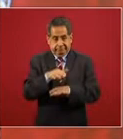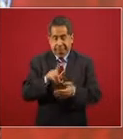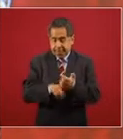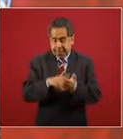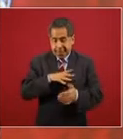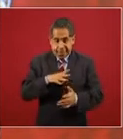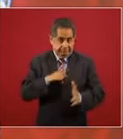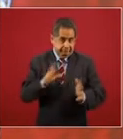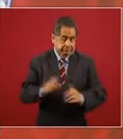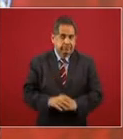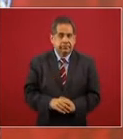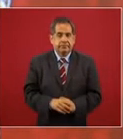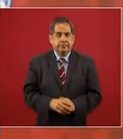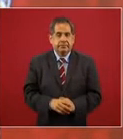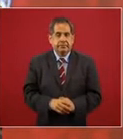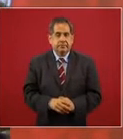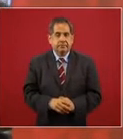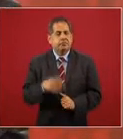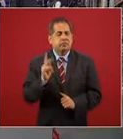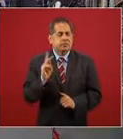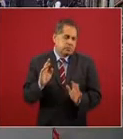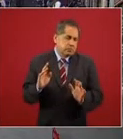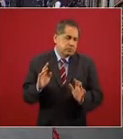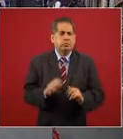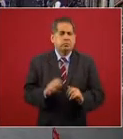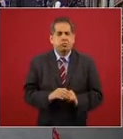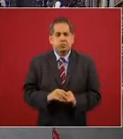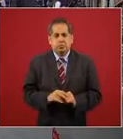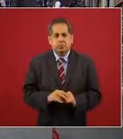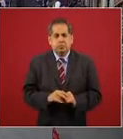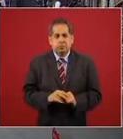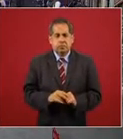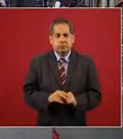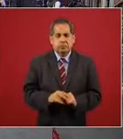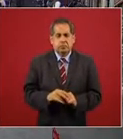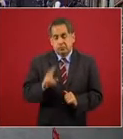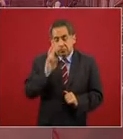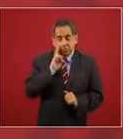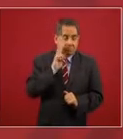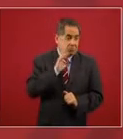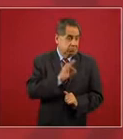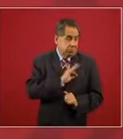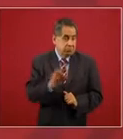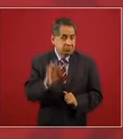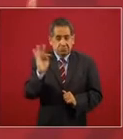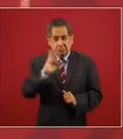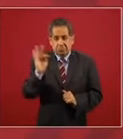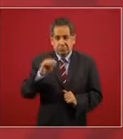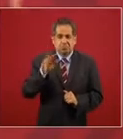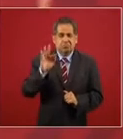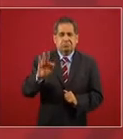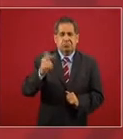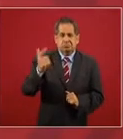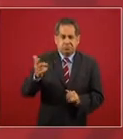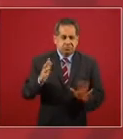pero es posible que el fiscal no